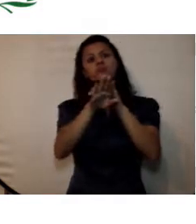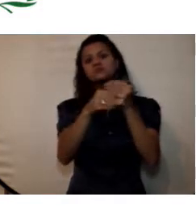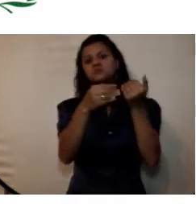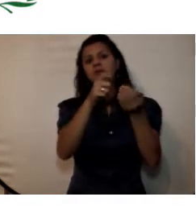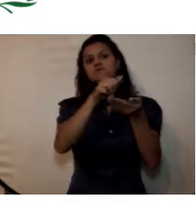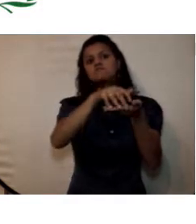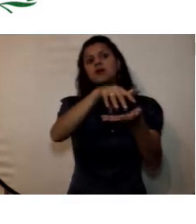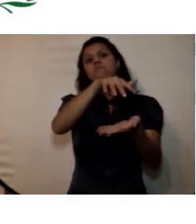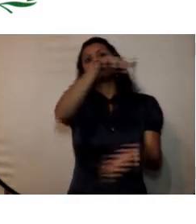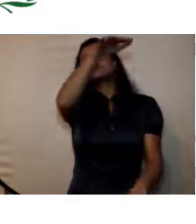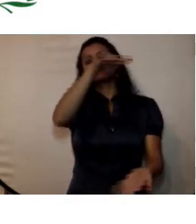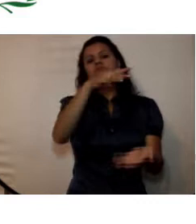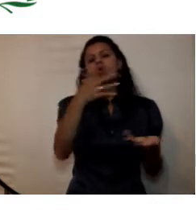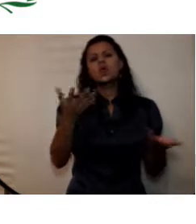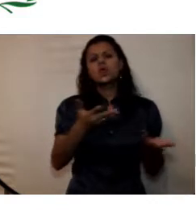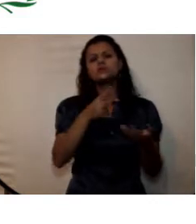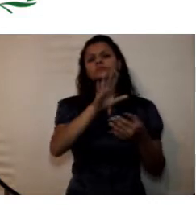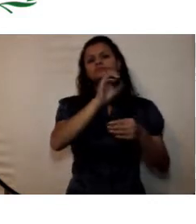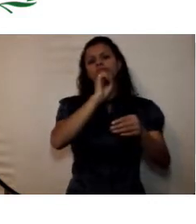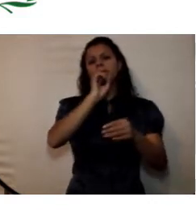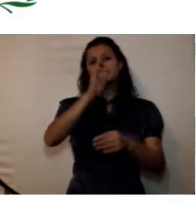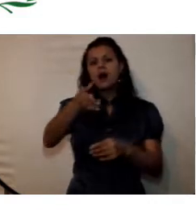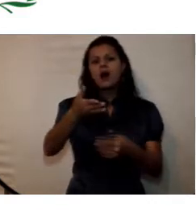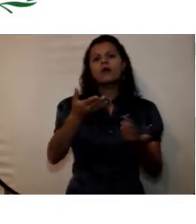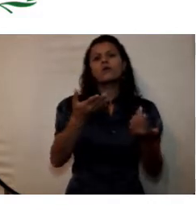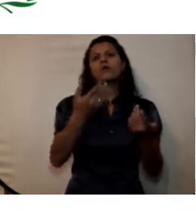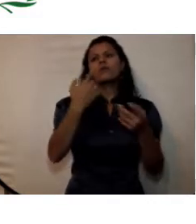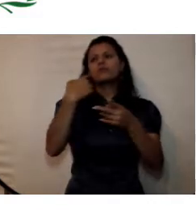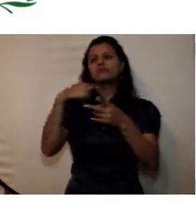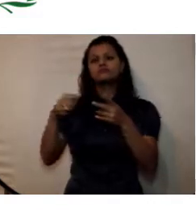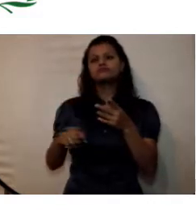financieras con calificación triple A